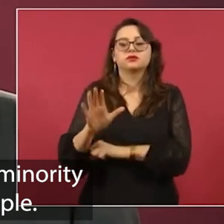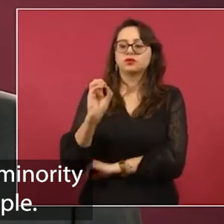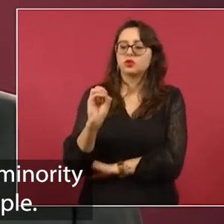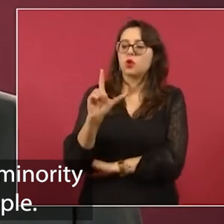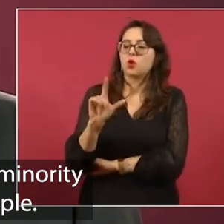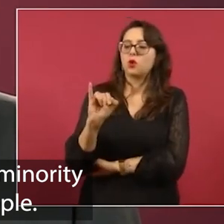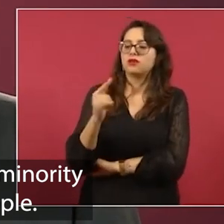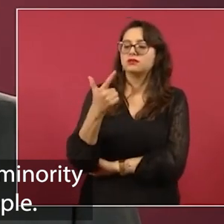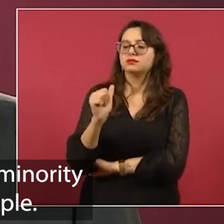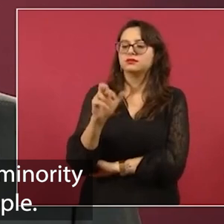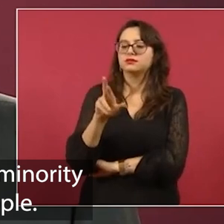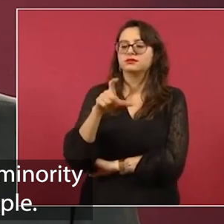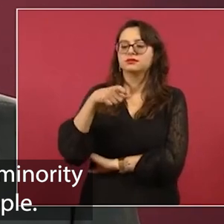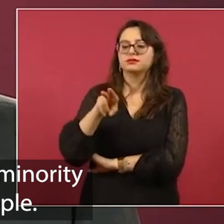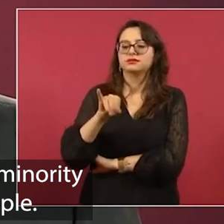una minoría.